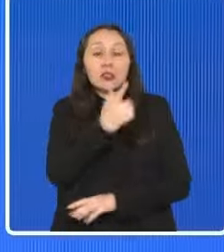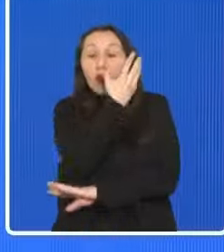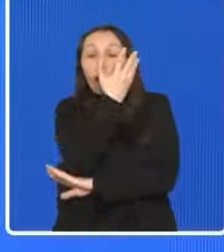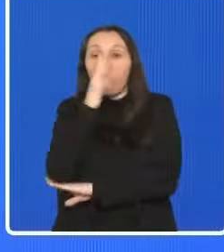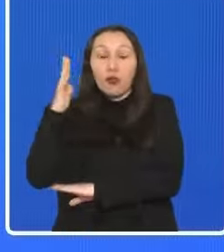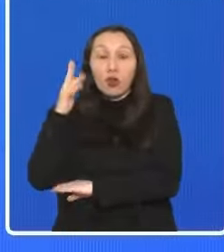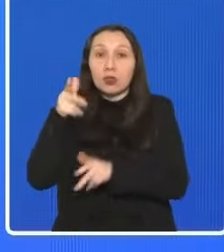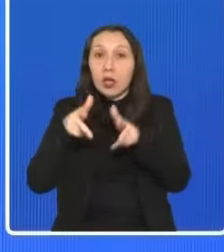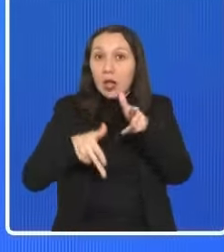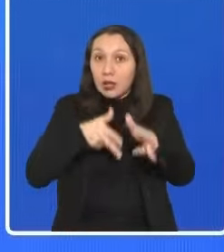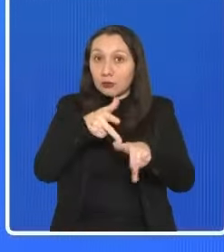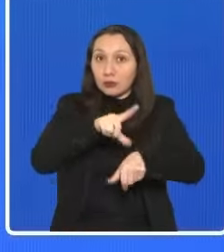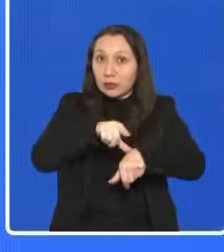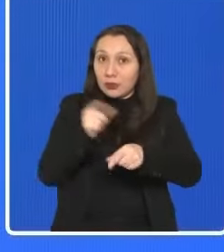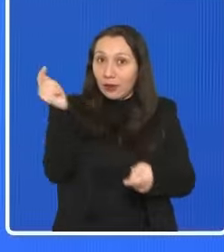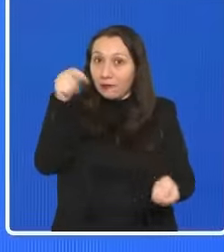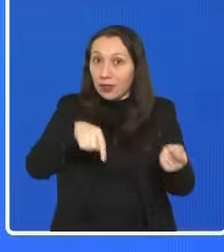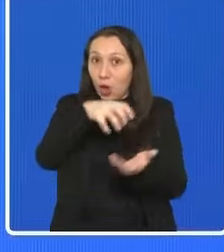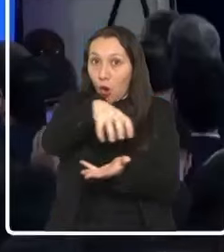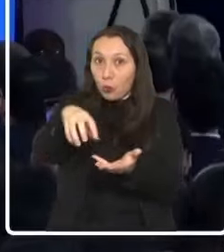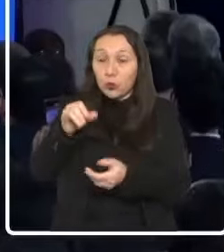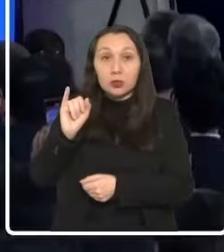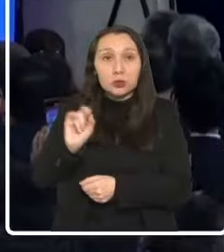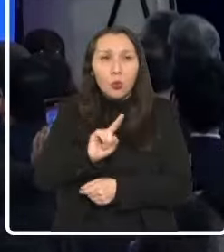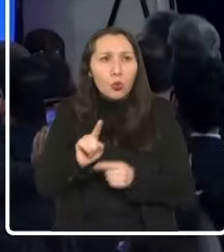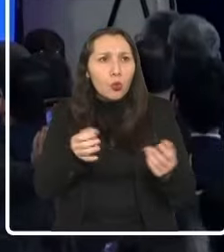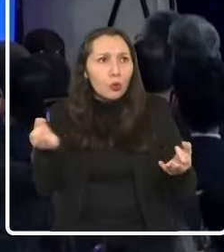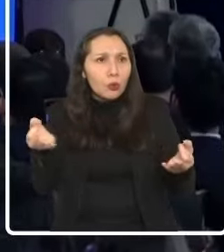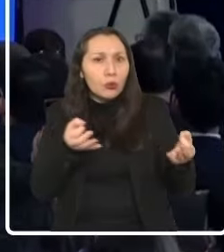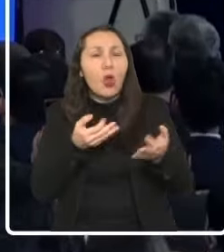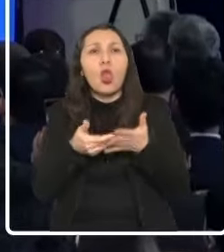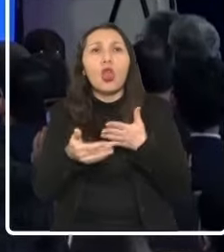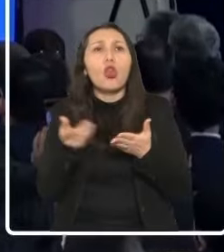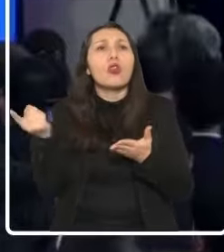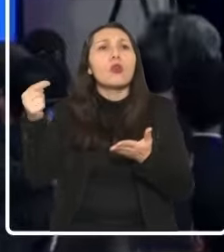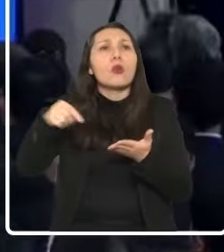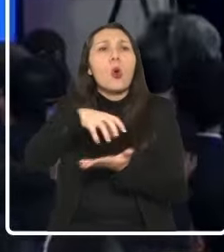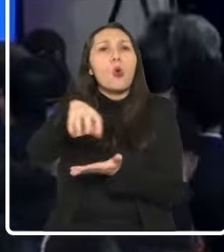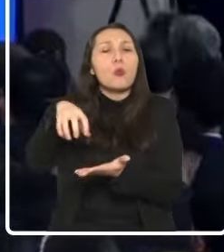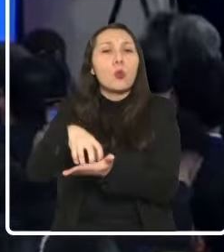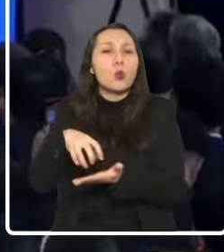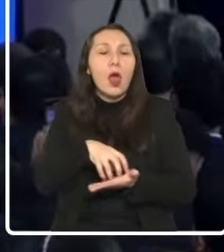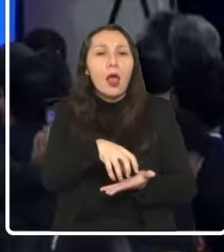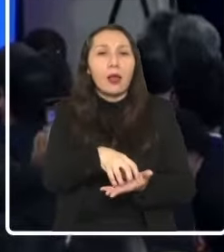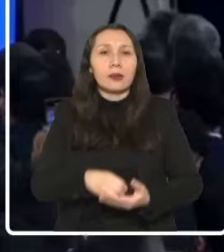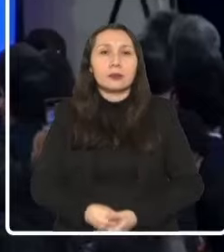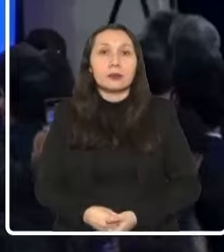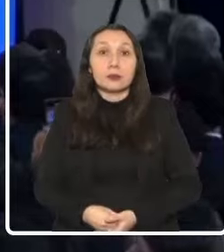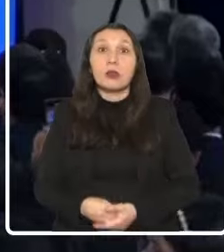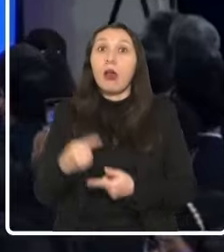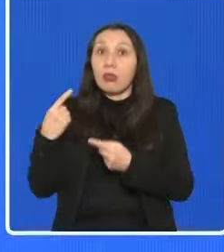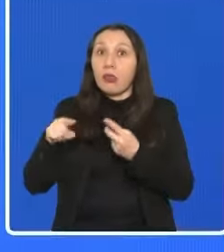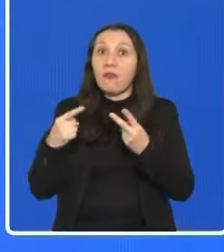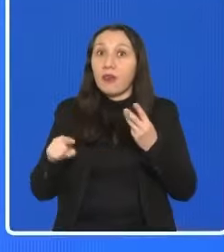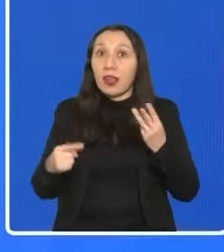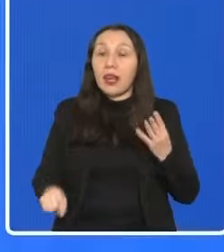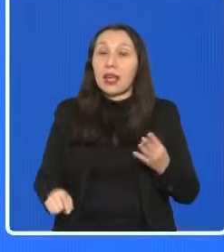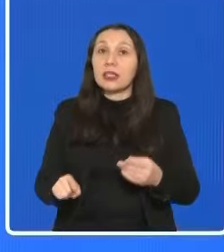y Estación Central, ¿cierto? ¿Sí o no? ¿De dónde más? Ah, de varios.